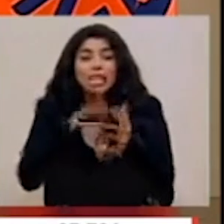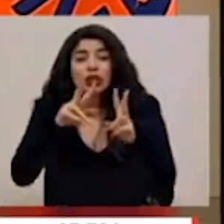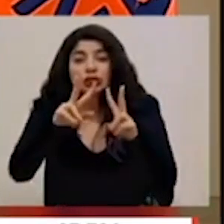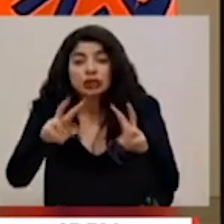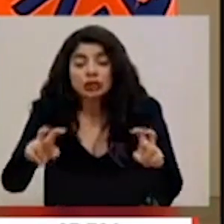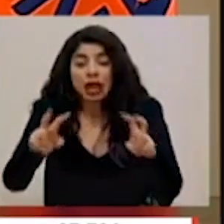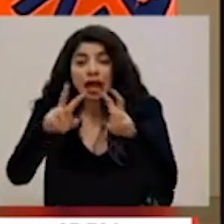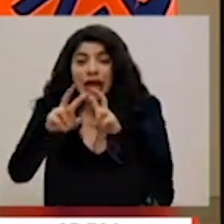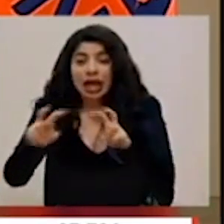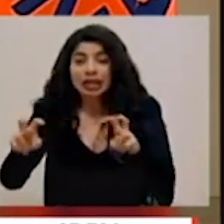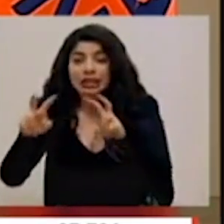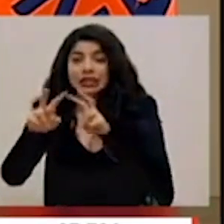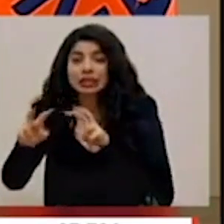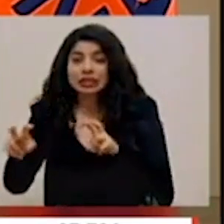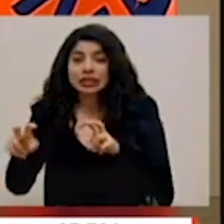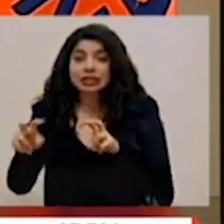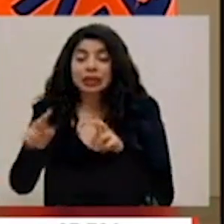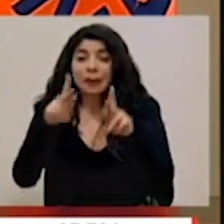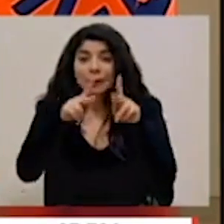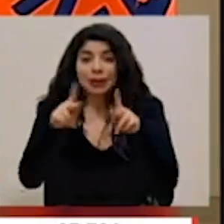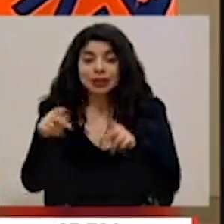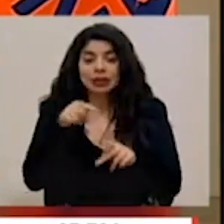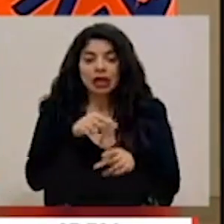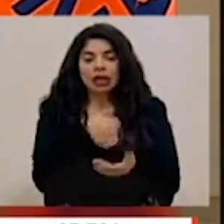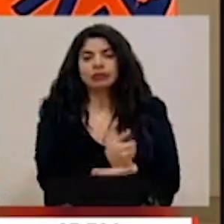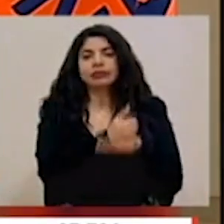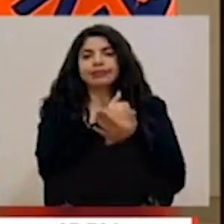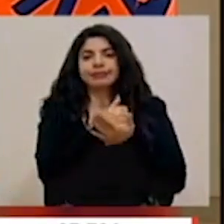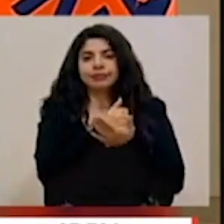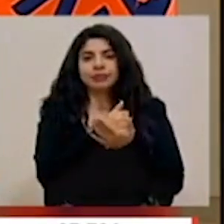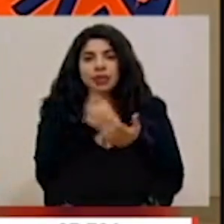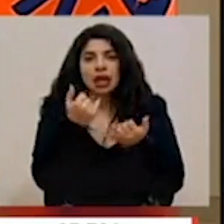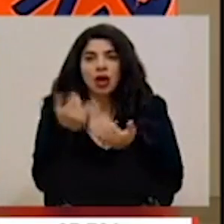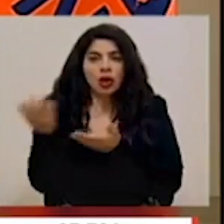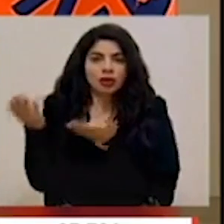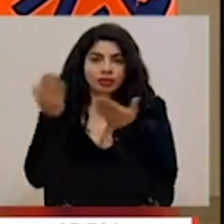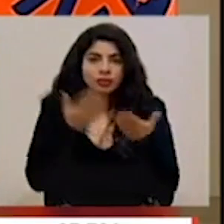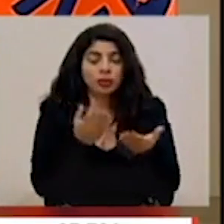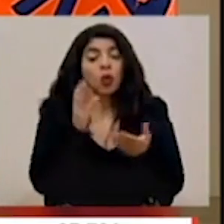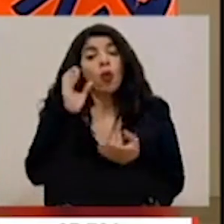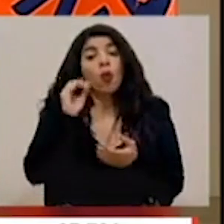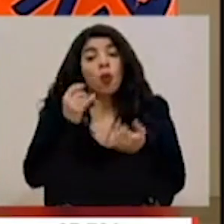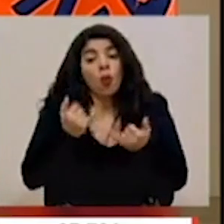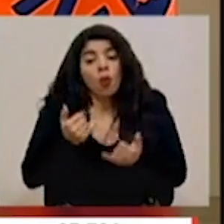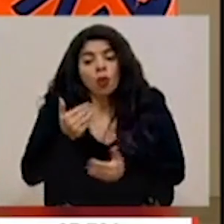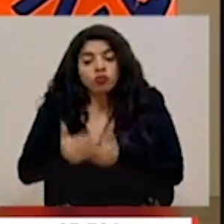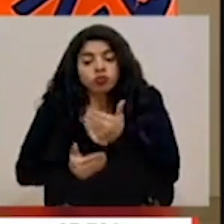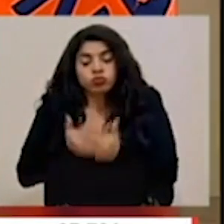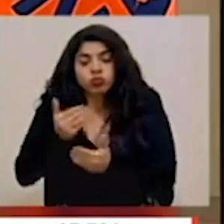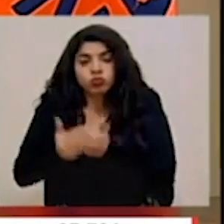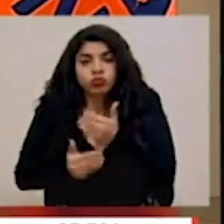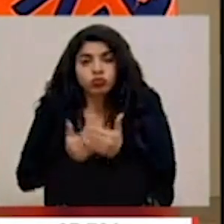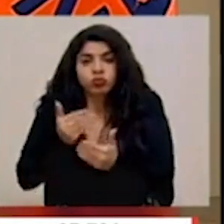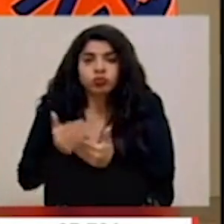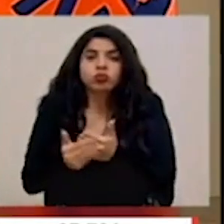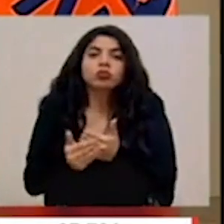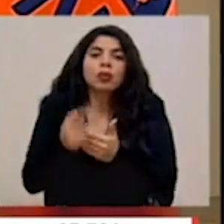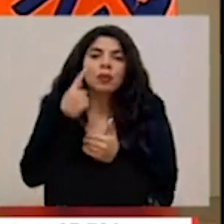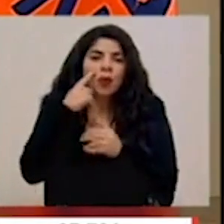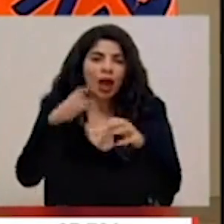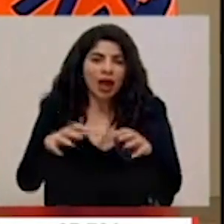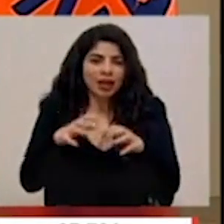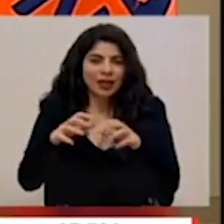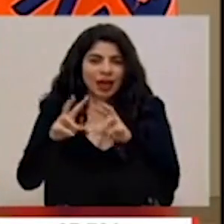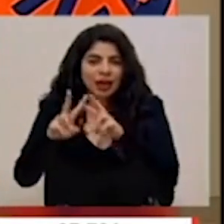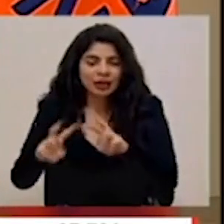y análisis de personas que están ingresando o que se están desarrollando en términos de las actividades de